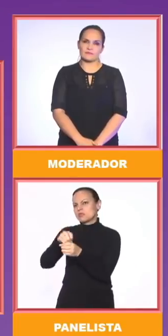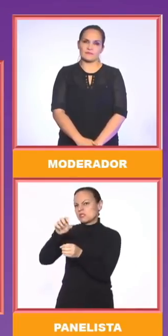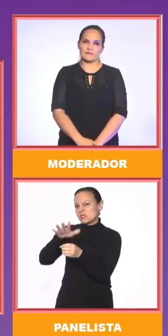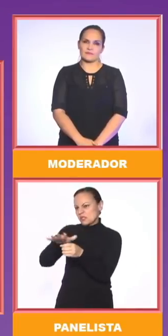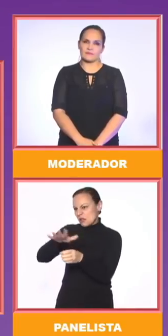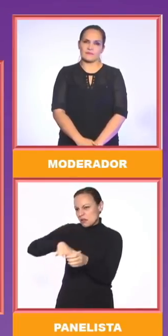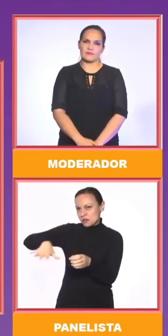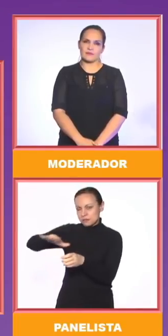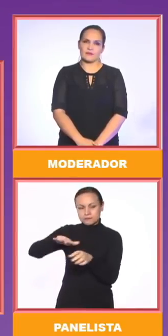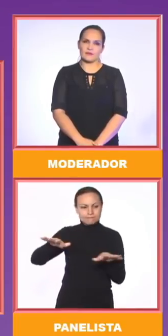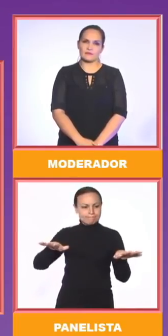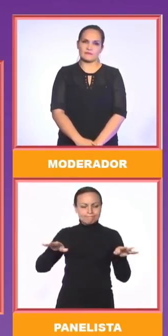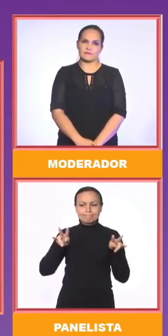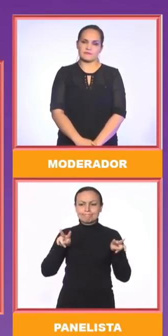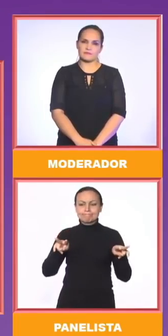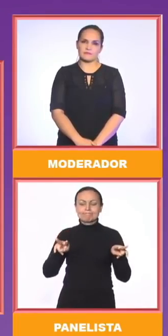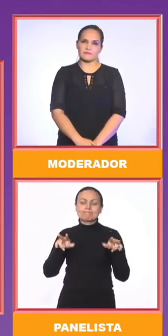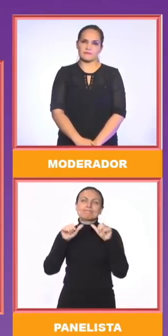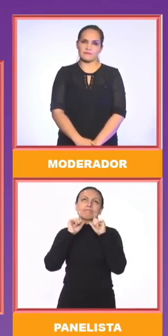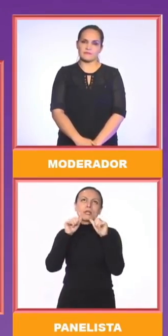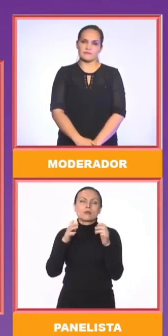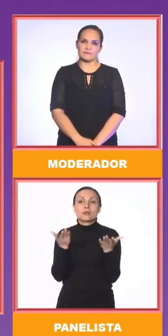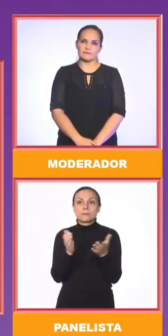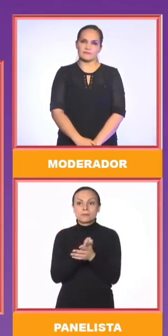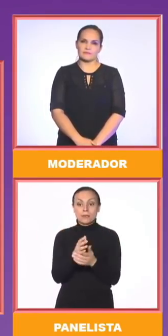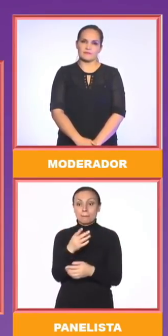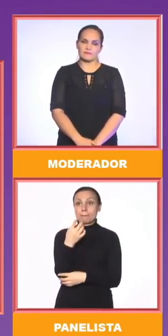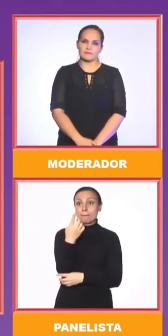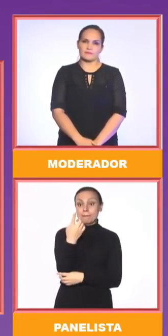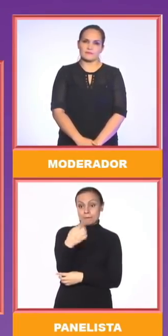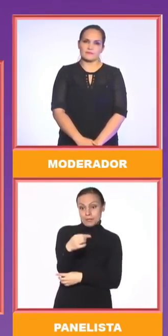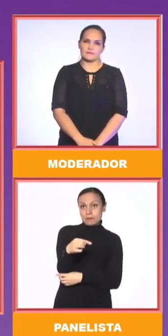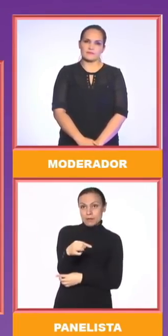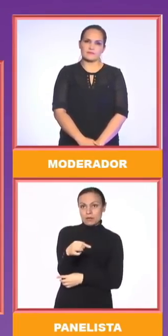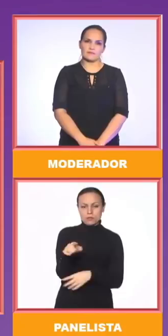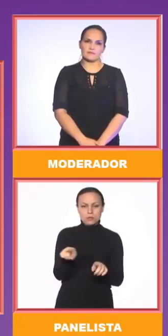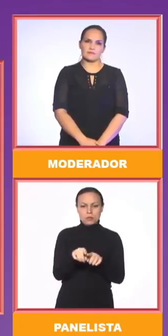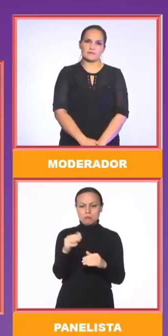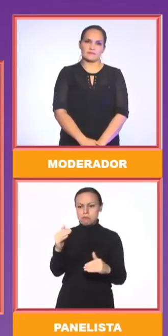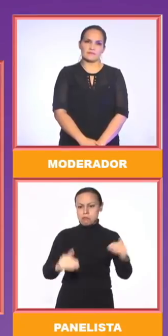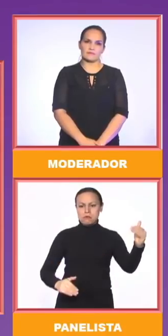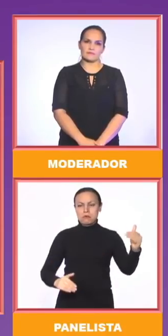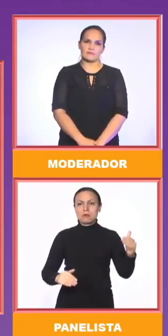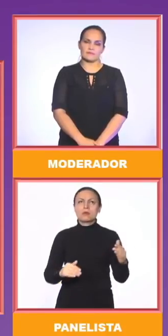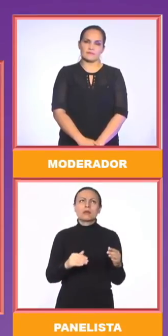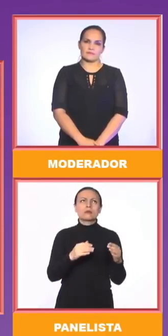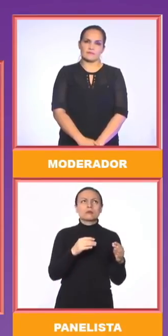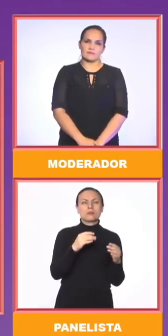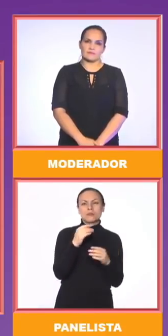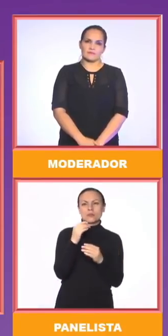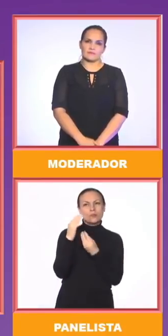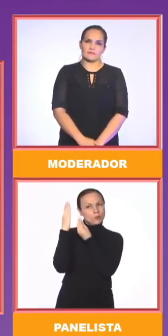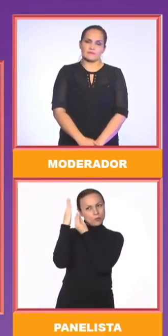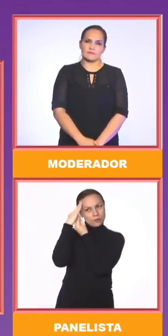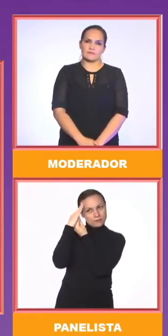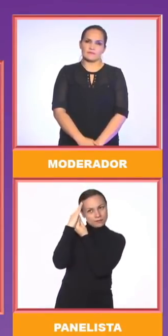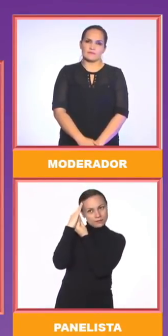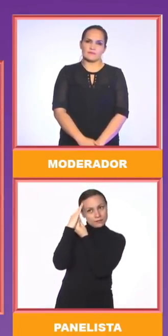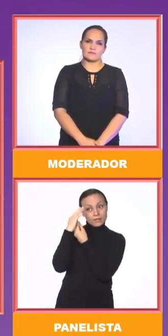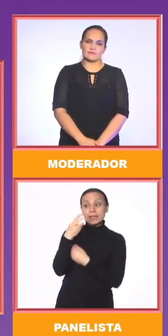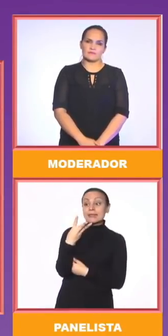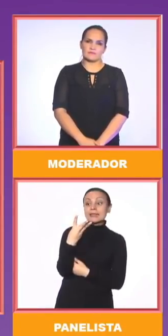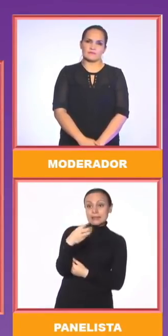triste. Que en primero y primaria hay una brecha. En realidad las pruebas son en tercero. Pero que cuando mira en